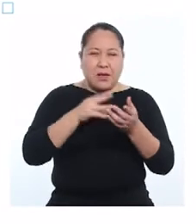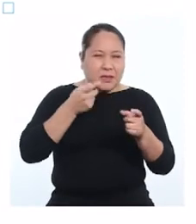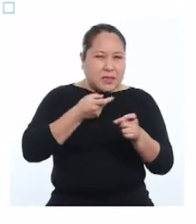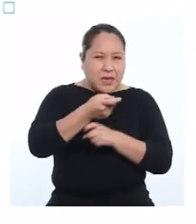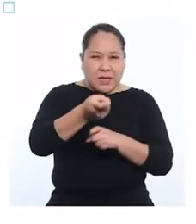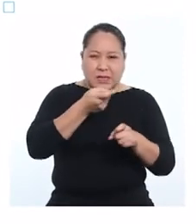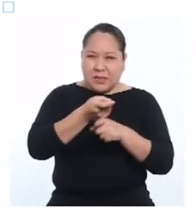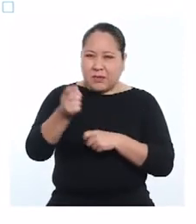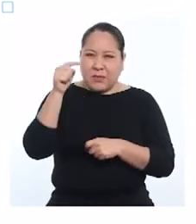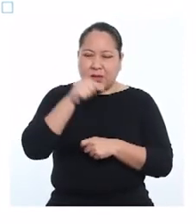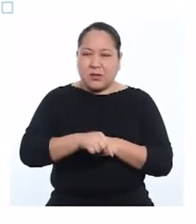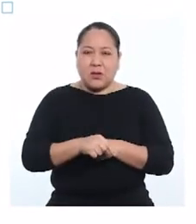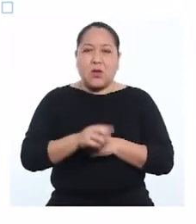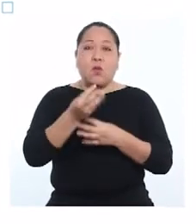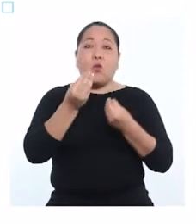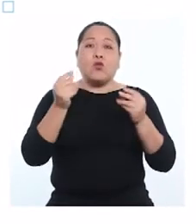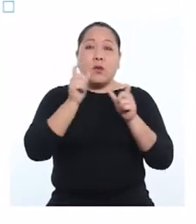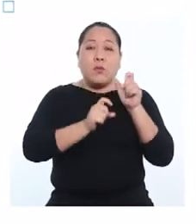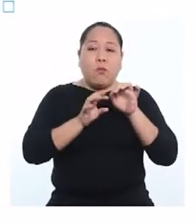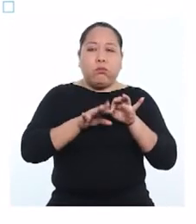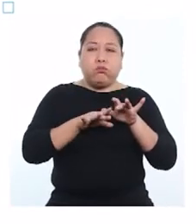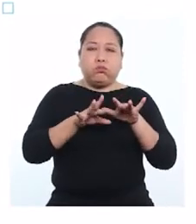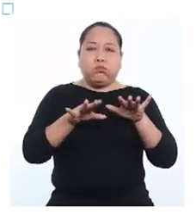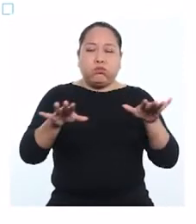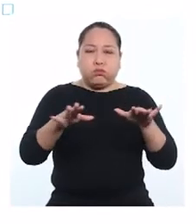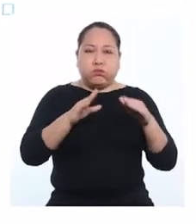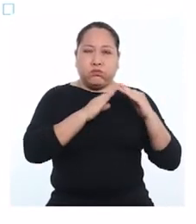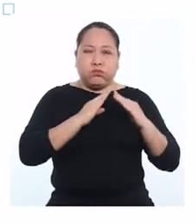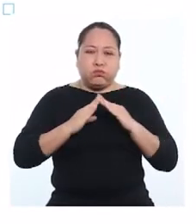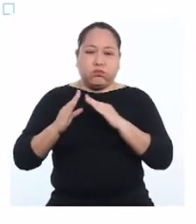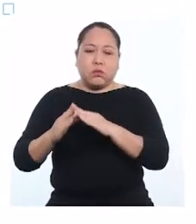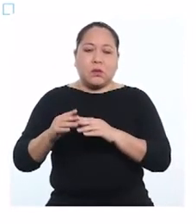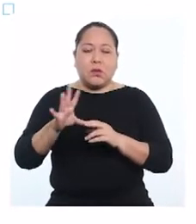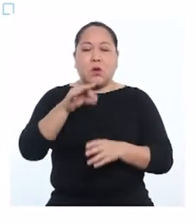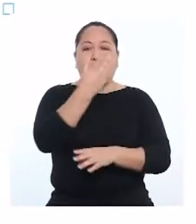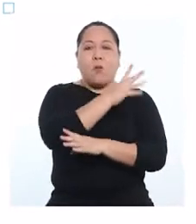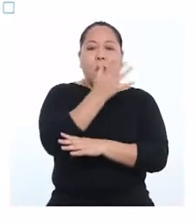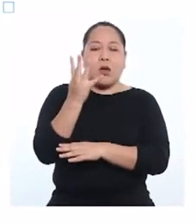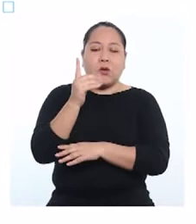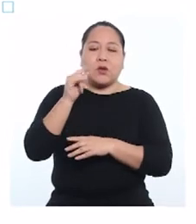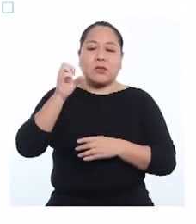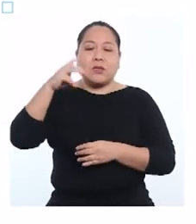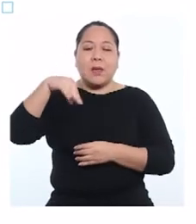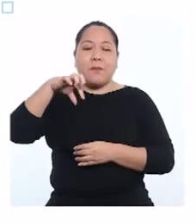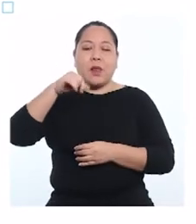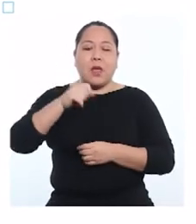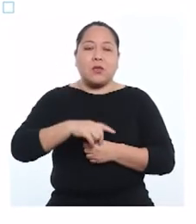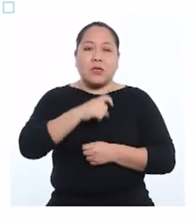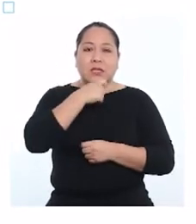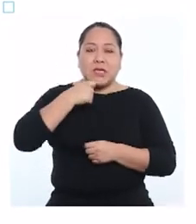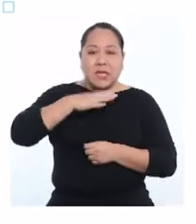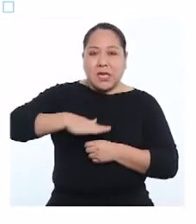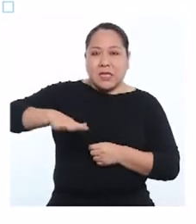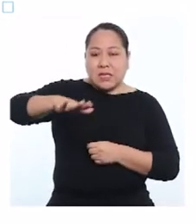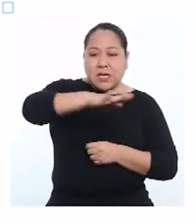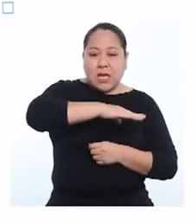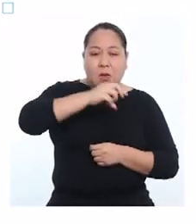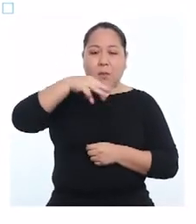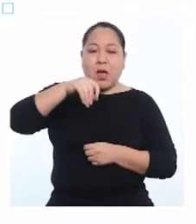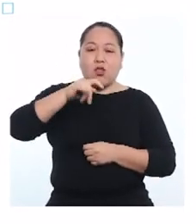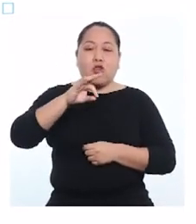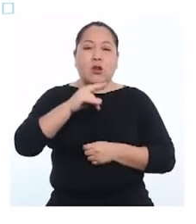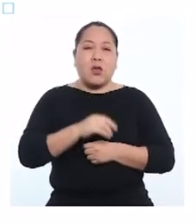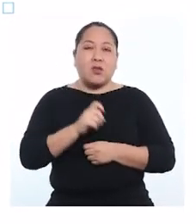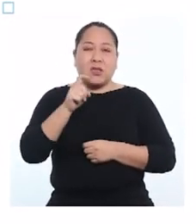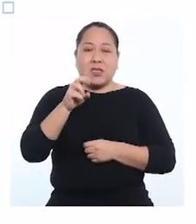afectados a causa del crecimiento urbano se encuentran los bosques templados, los desiertos y